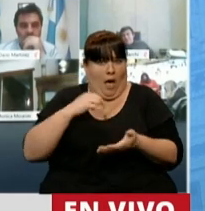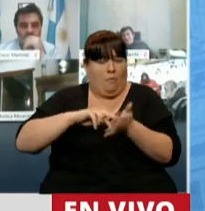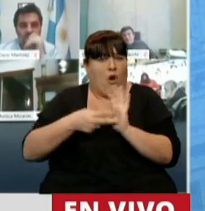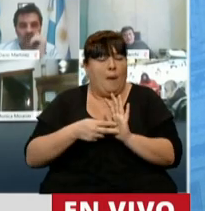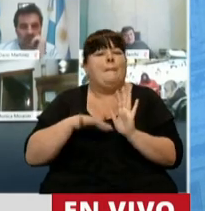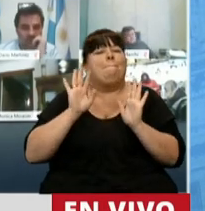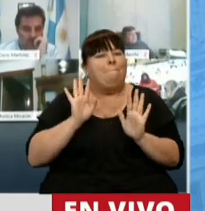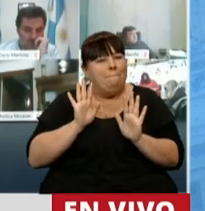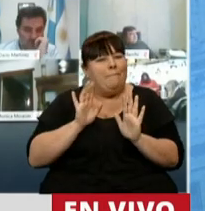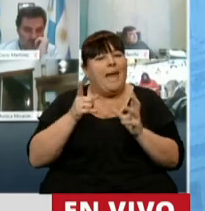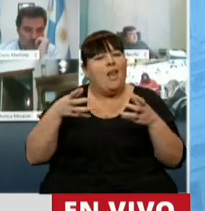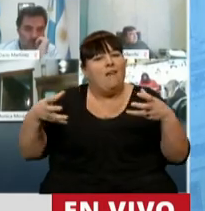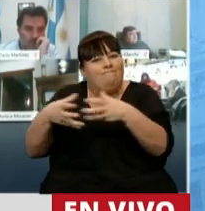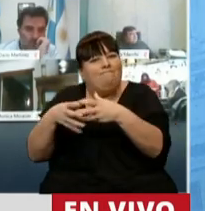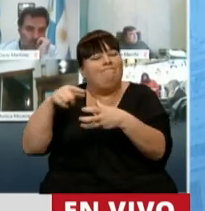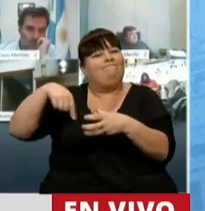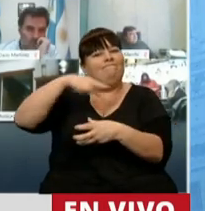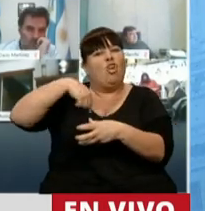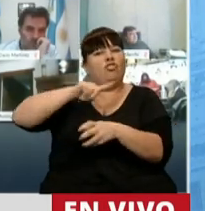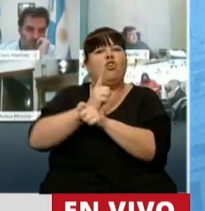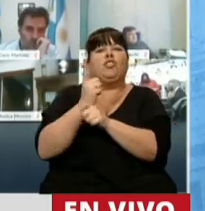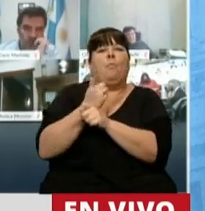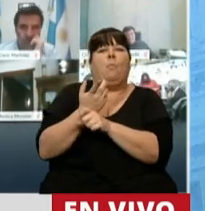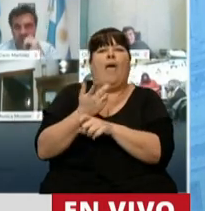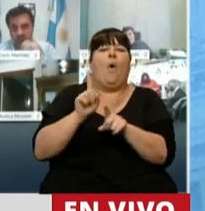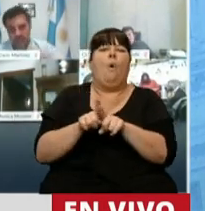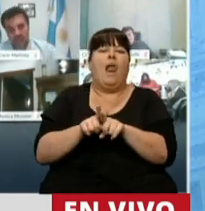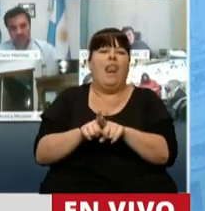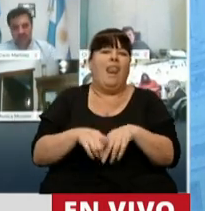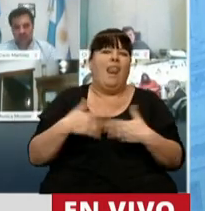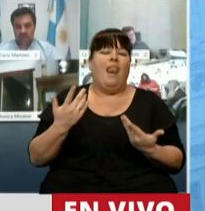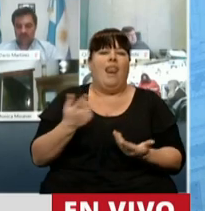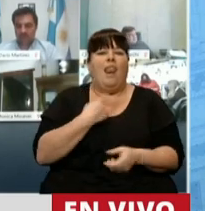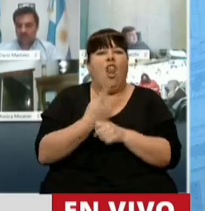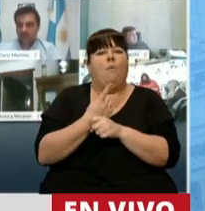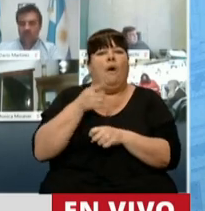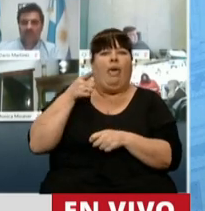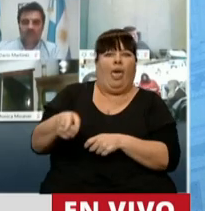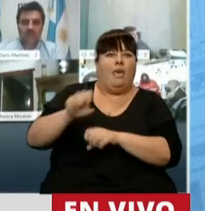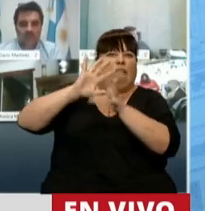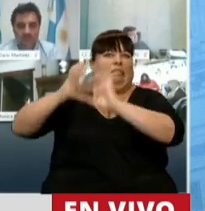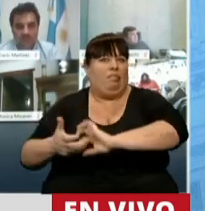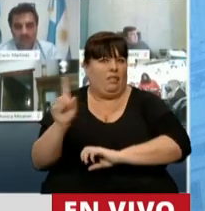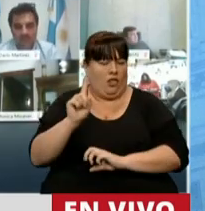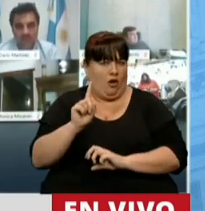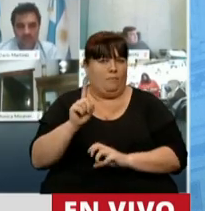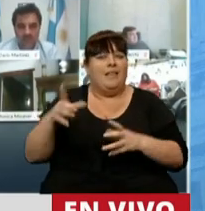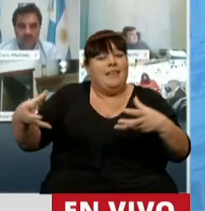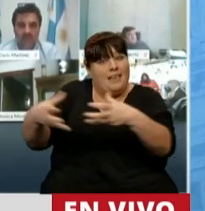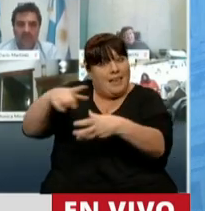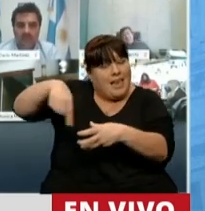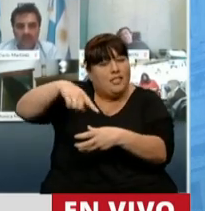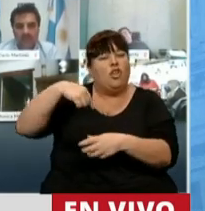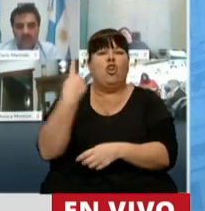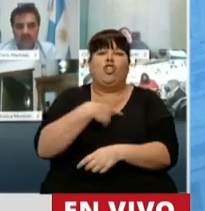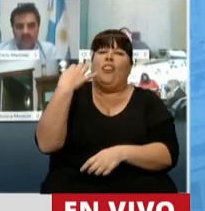hay un sector al que nosotros no podemos darnos el lujo ni permitir que lo afecte. Hay un sector